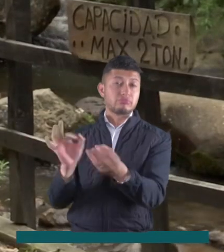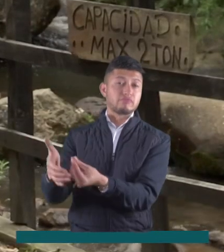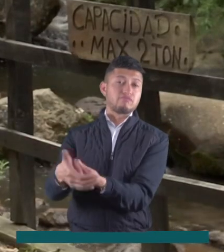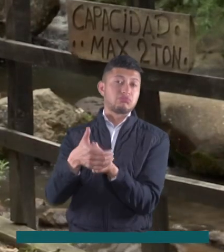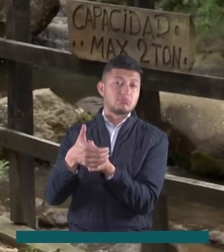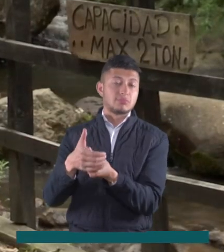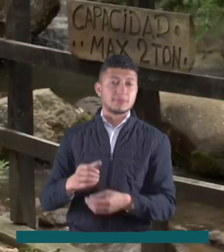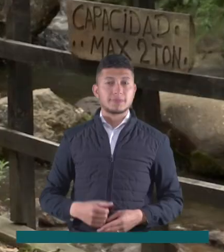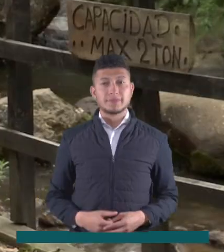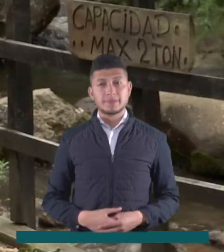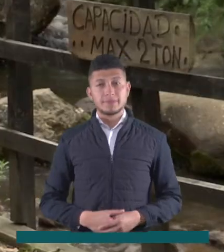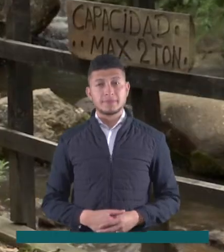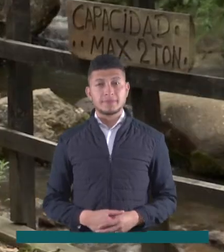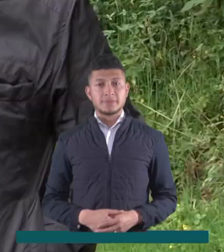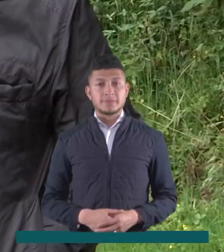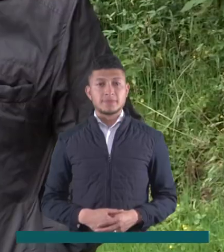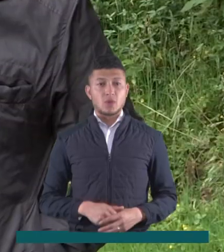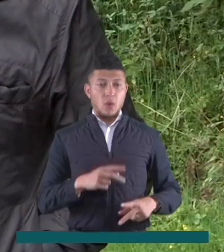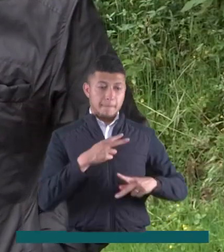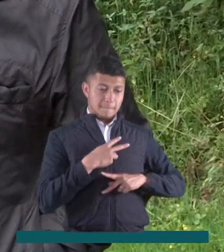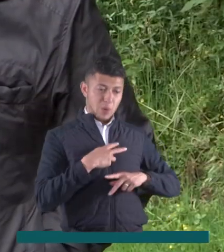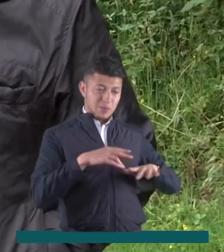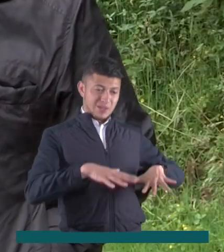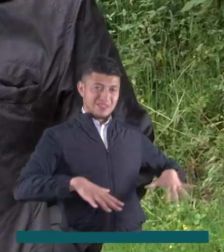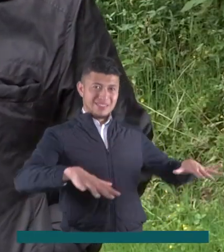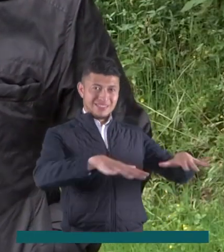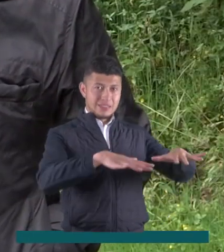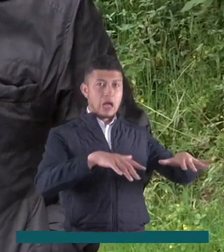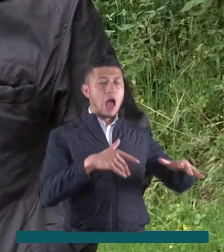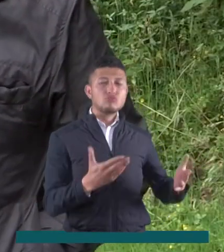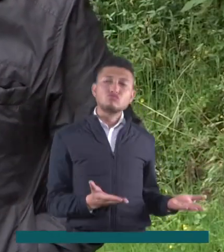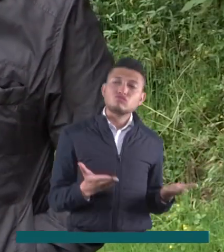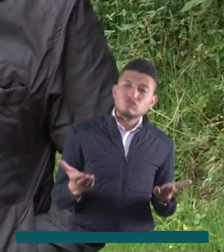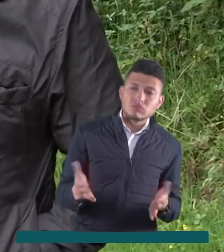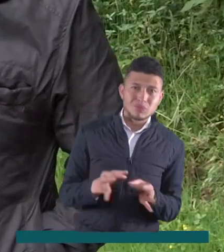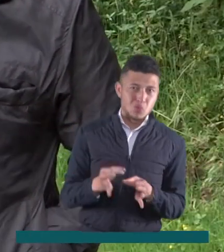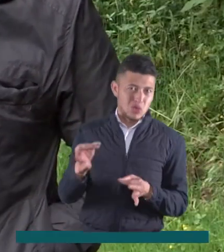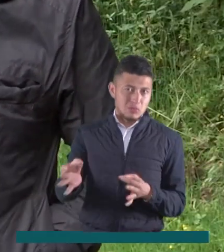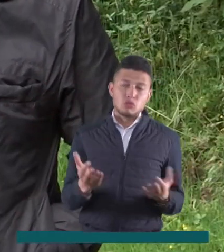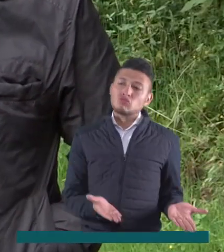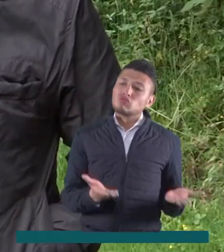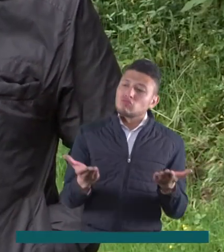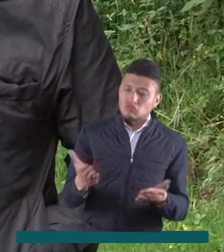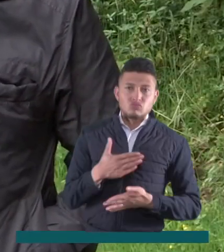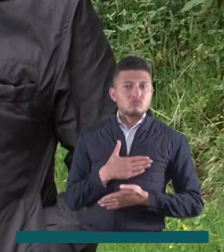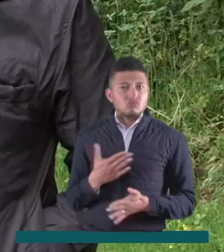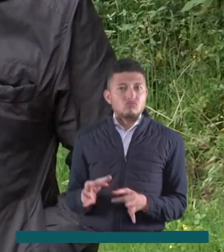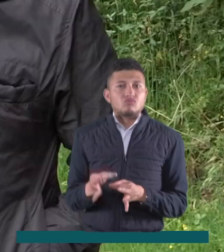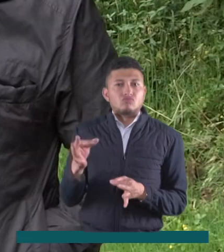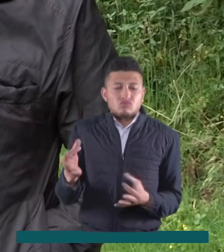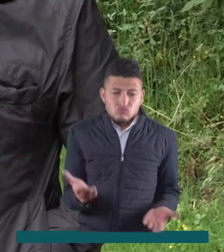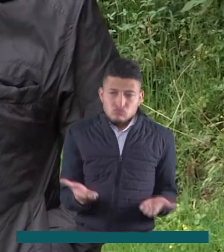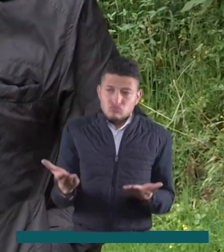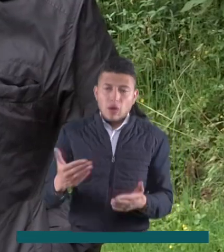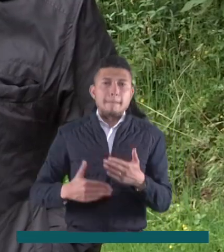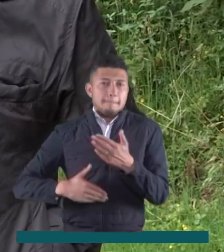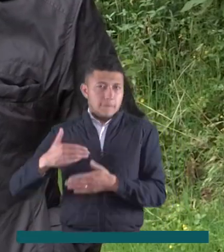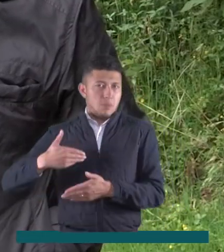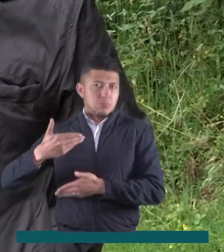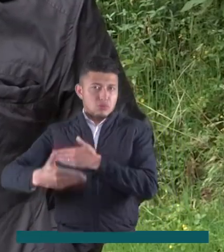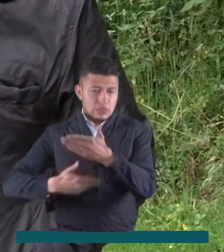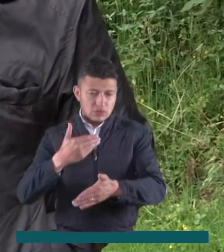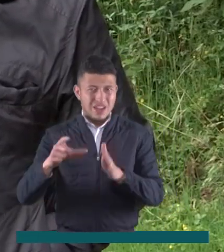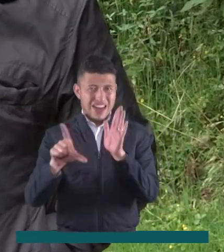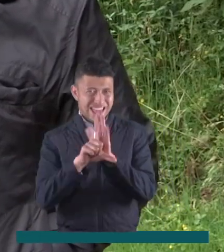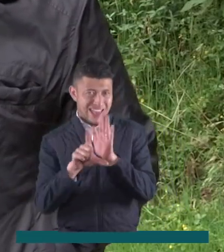conservación. Lo que hacen los propietarios de esos predios es que ofrecen al municipio ofrecen esos predios y se